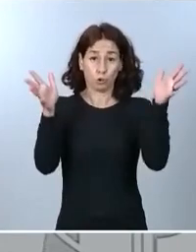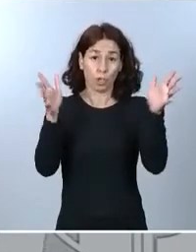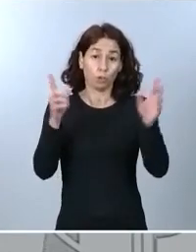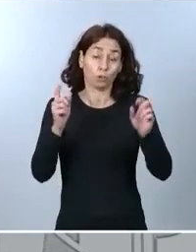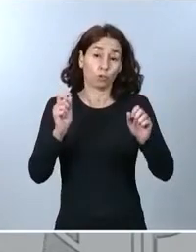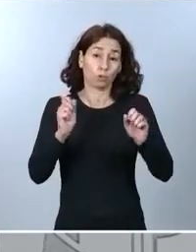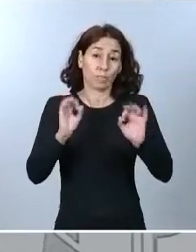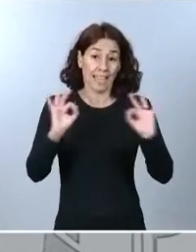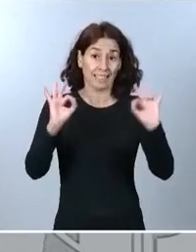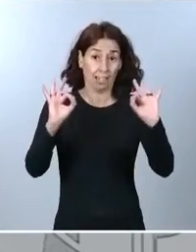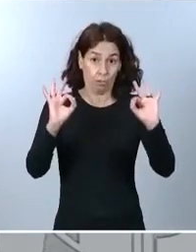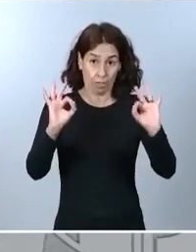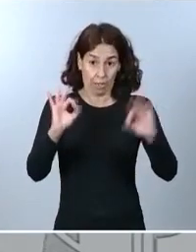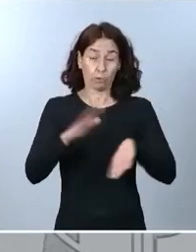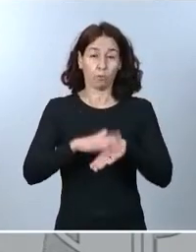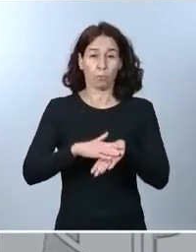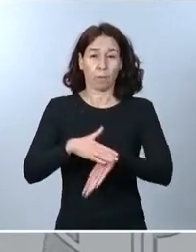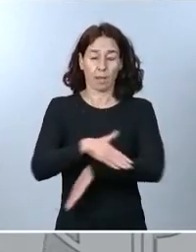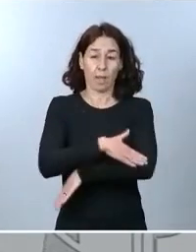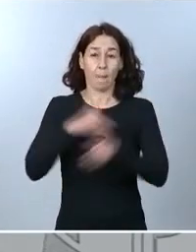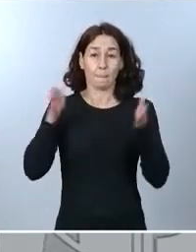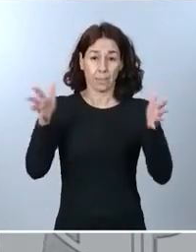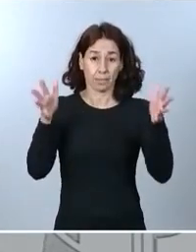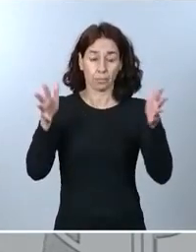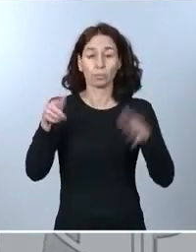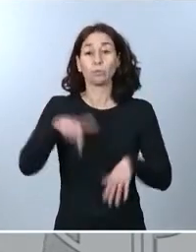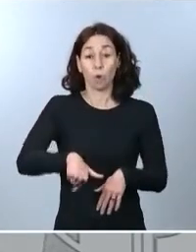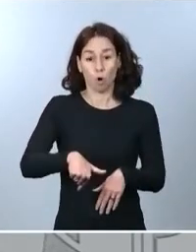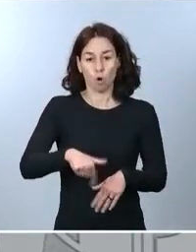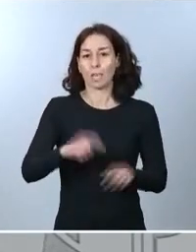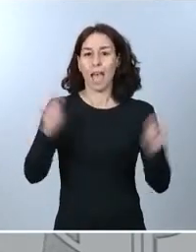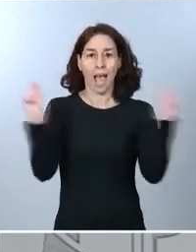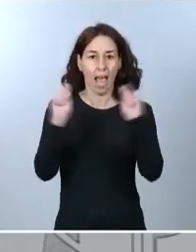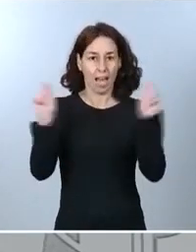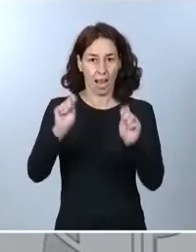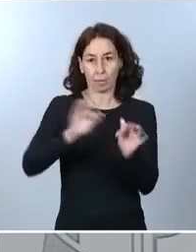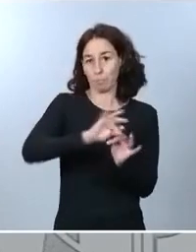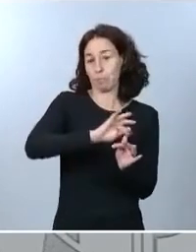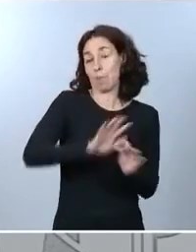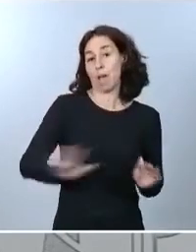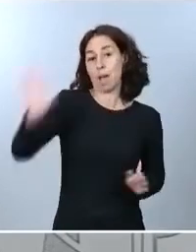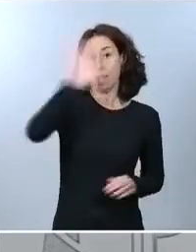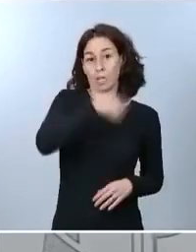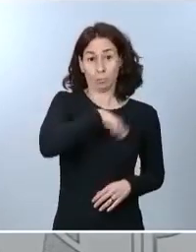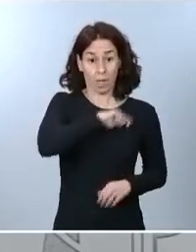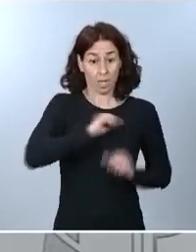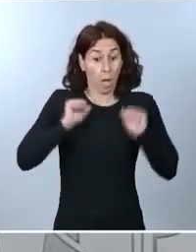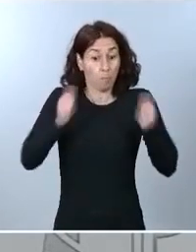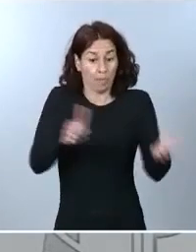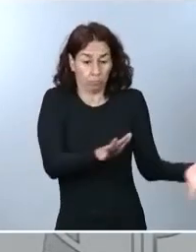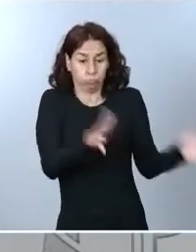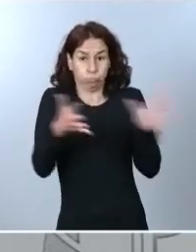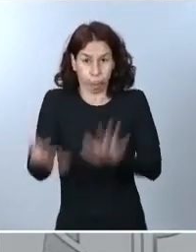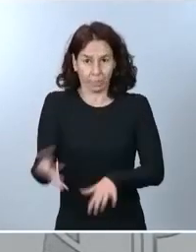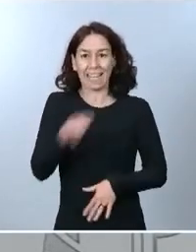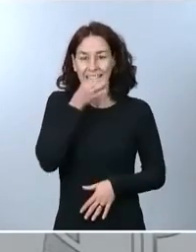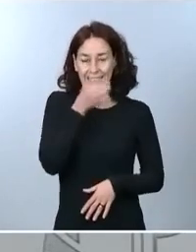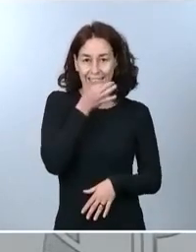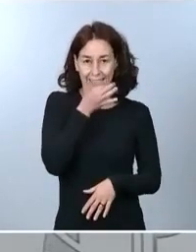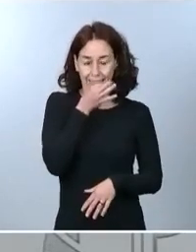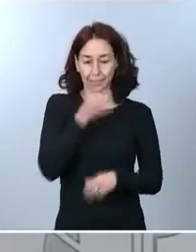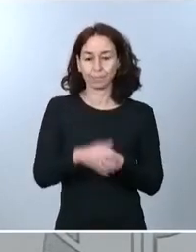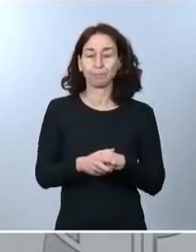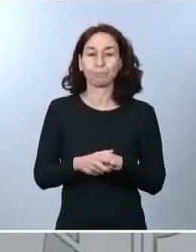acaba de decretar el estado de alarma en todo el país y que entrará en vigor esta misma tarde. Como en todo Estado social y